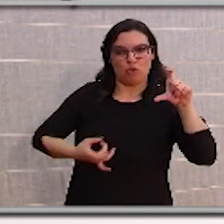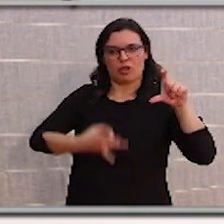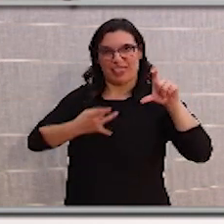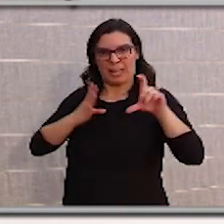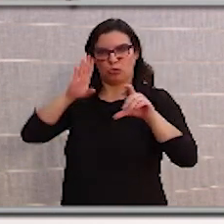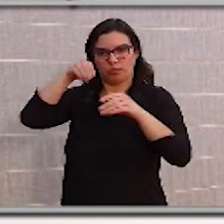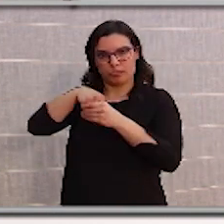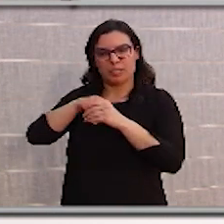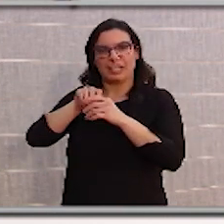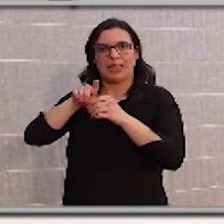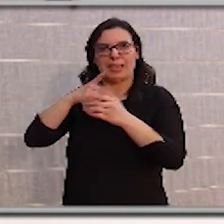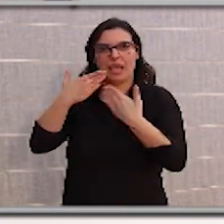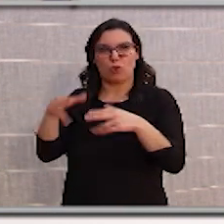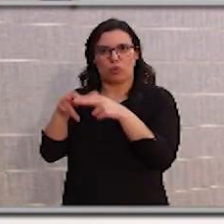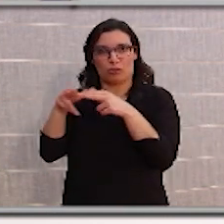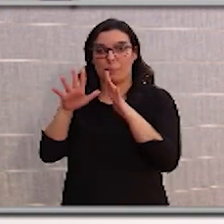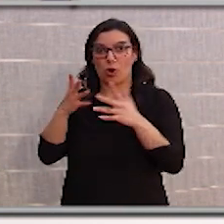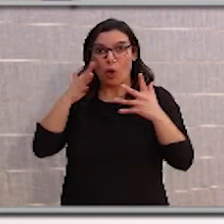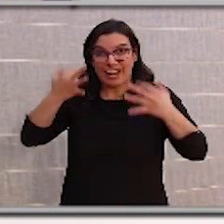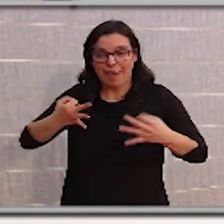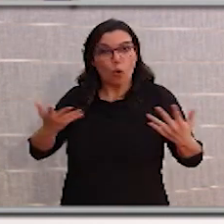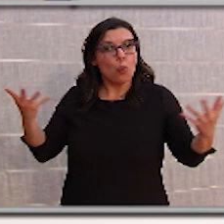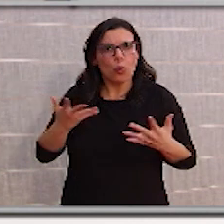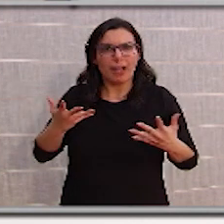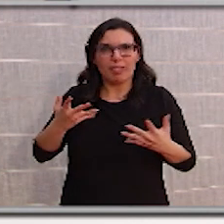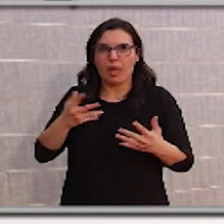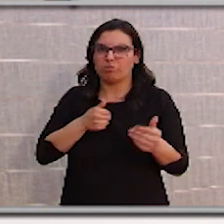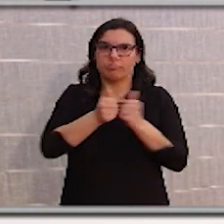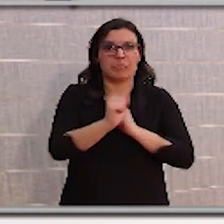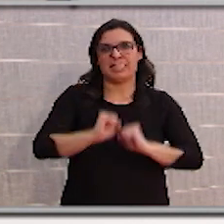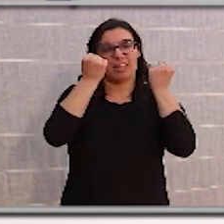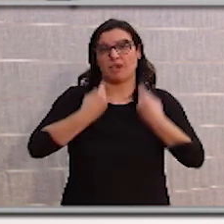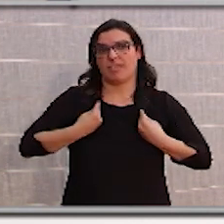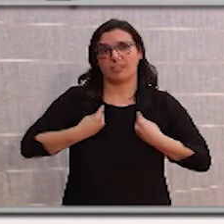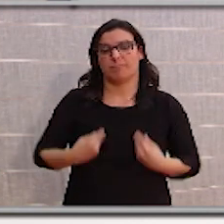nuestra urgencia inmediata es salvar vidas.